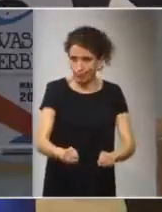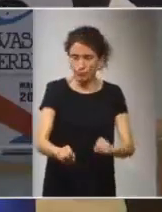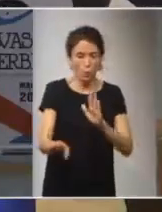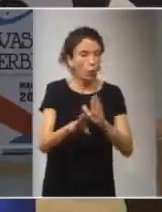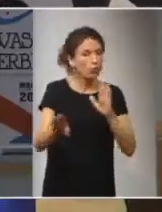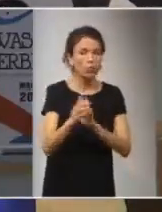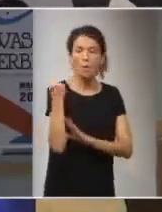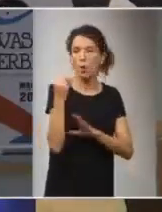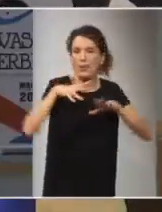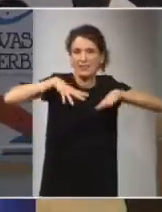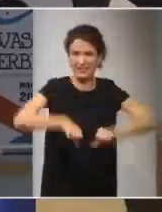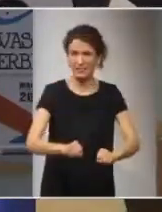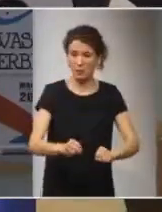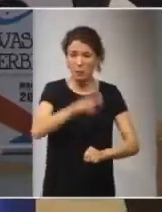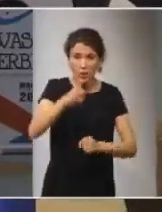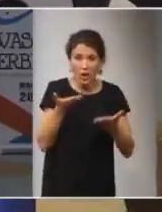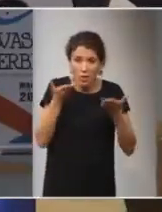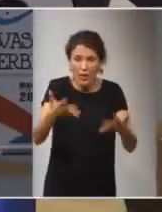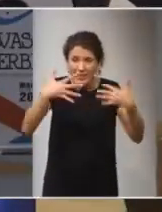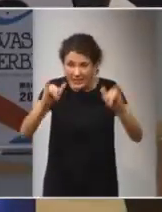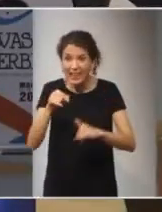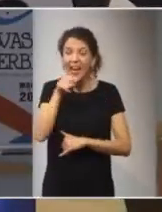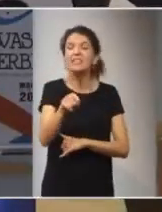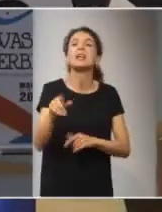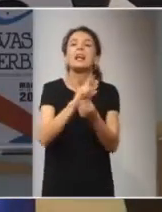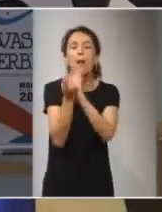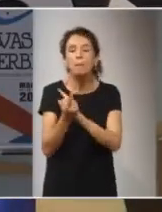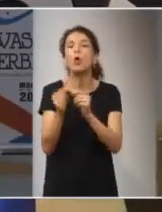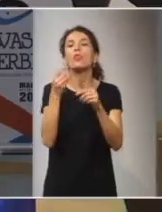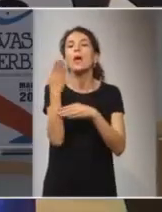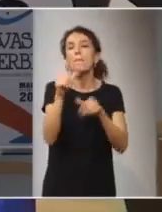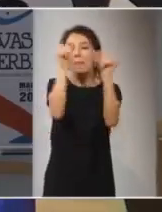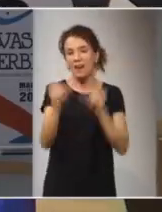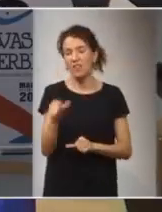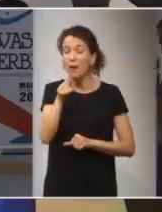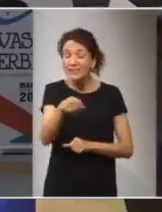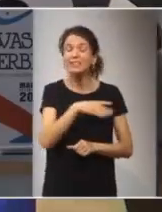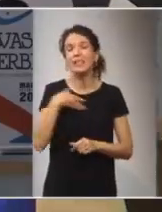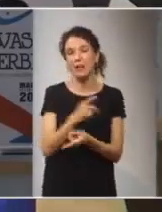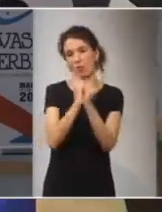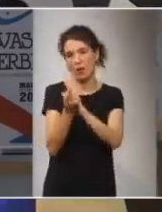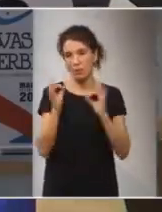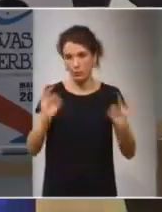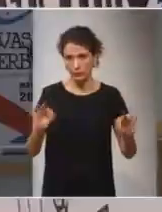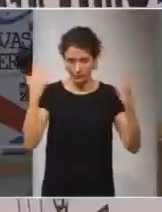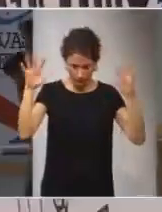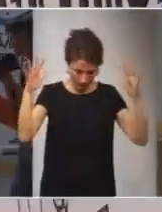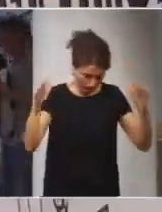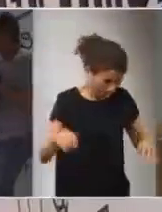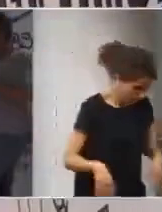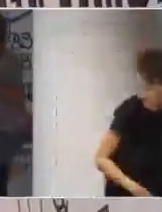mantenerse en el poder y no a servir a los ciudadanos ese es el cambio de paradigmas que tenemos que hacer gracias